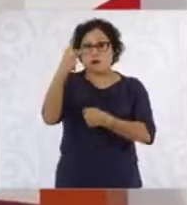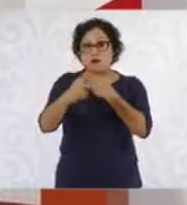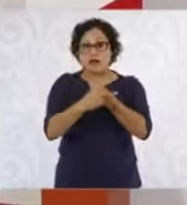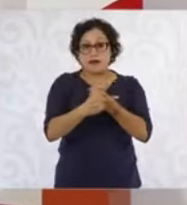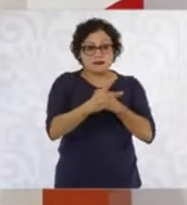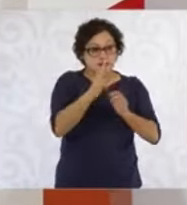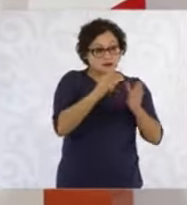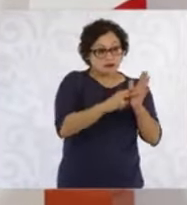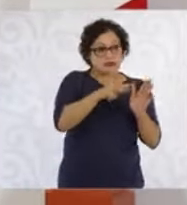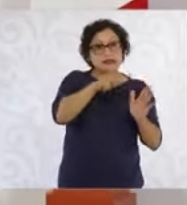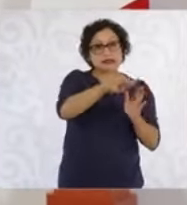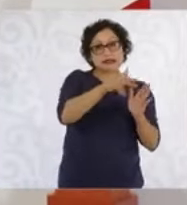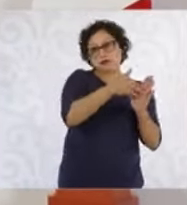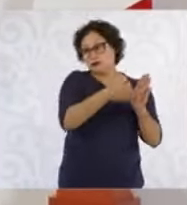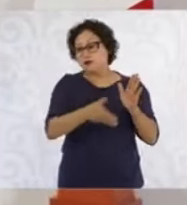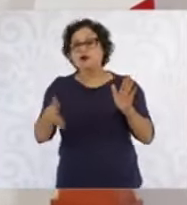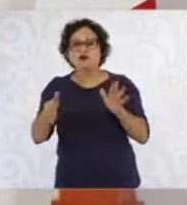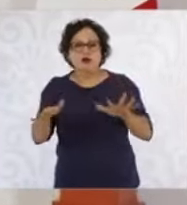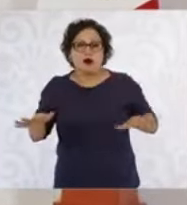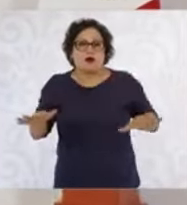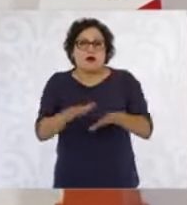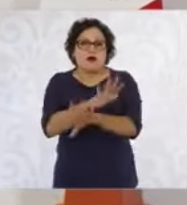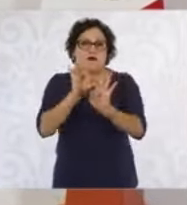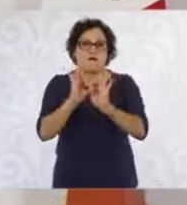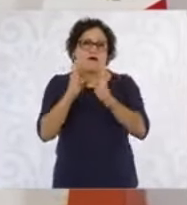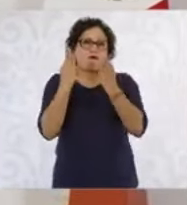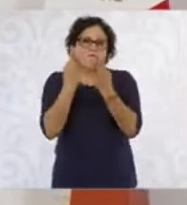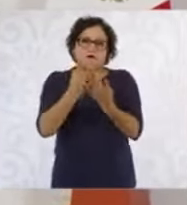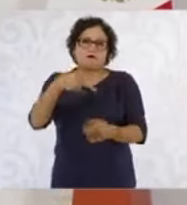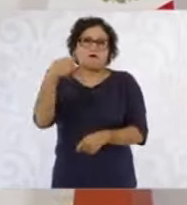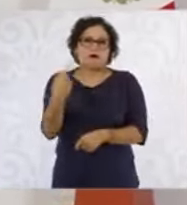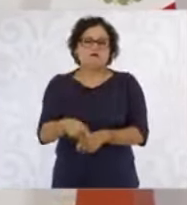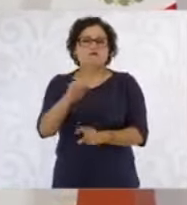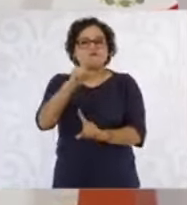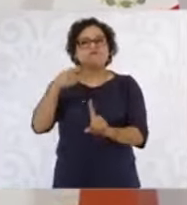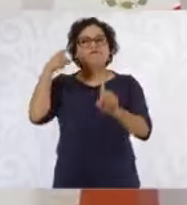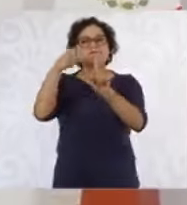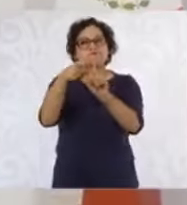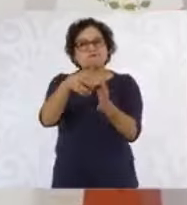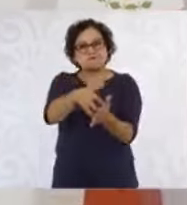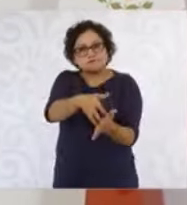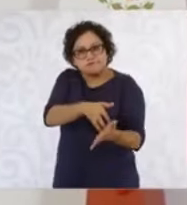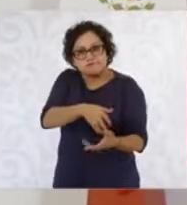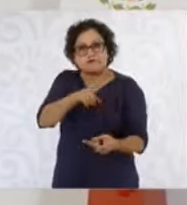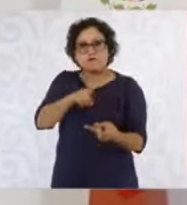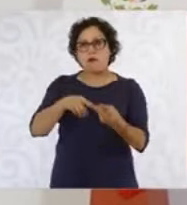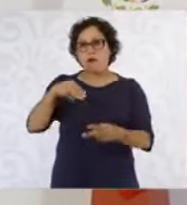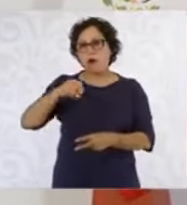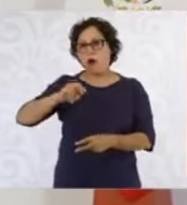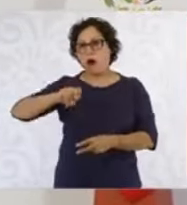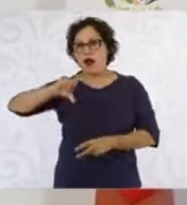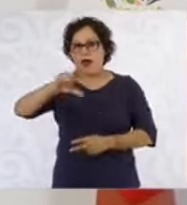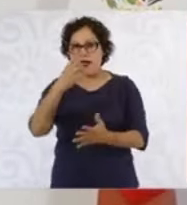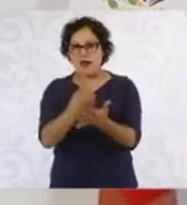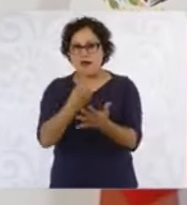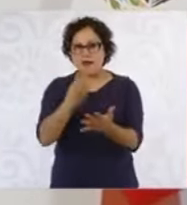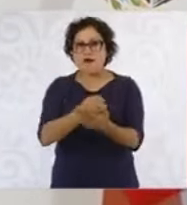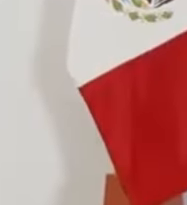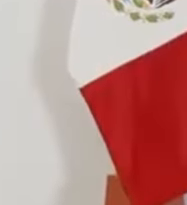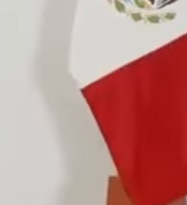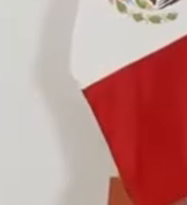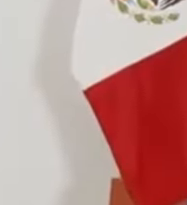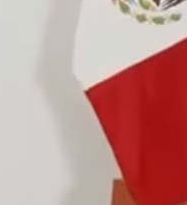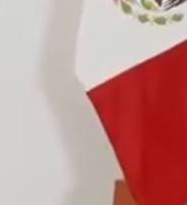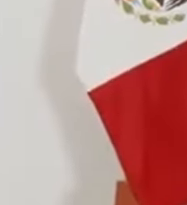Es un modelo basado en la austeridad republicana, en la economía moral, en reorientar presupuesto para